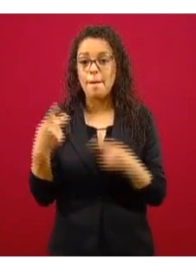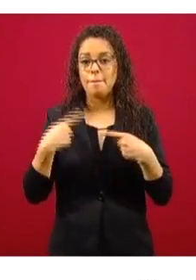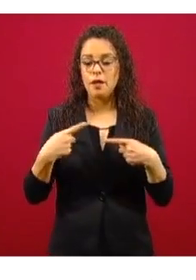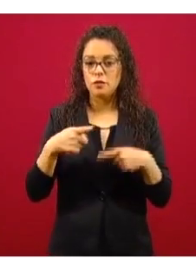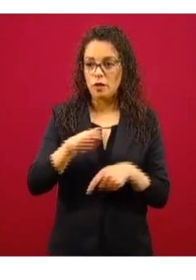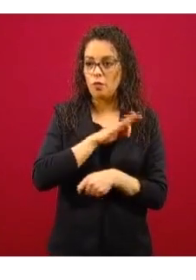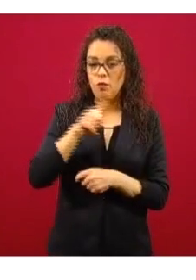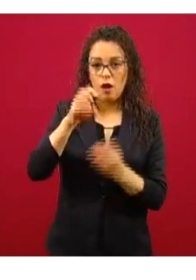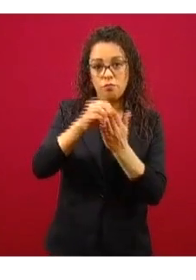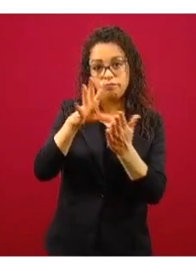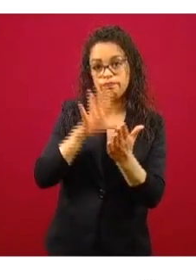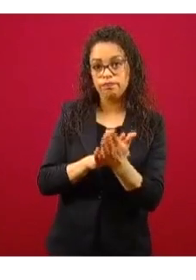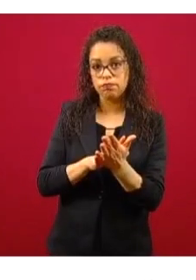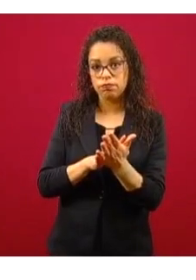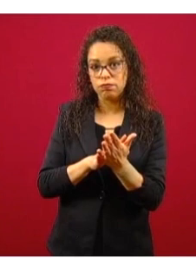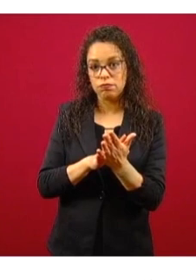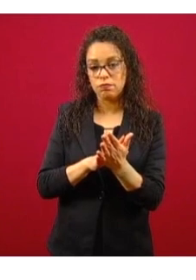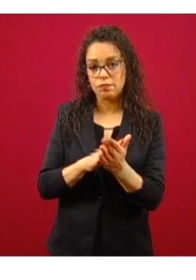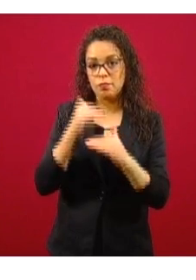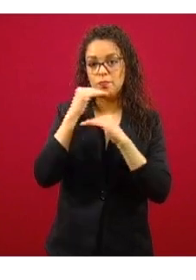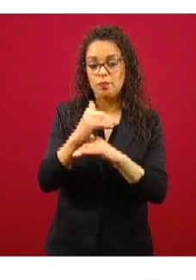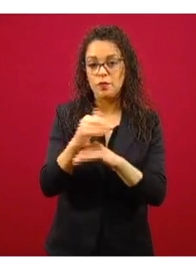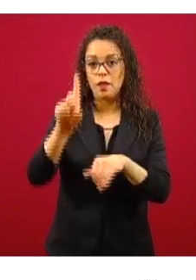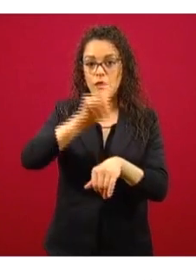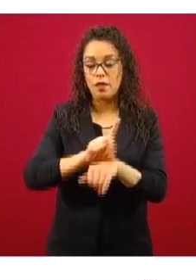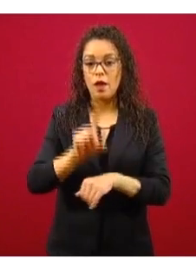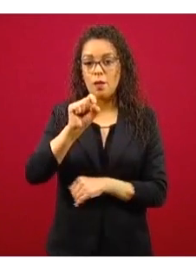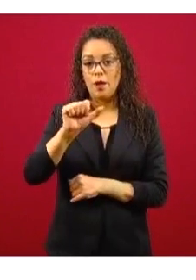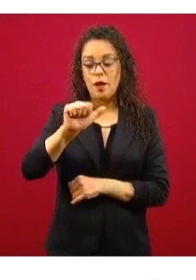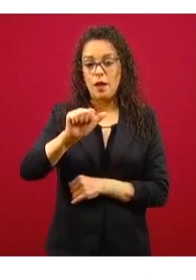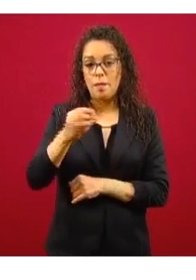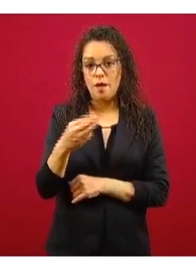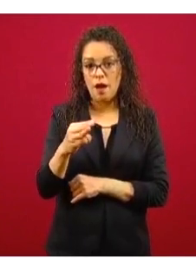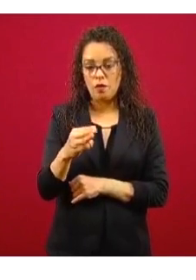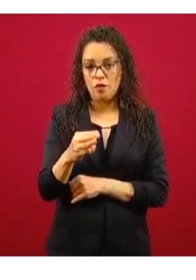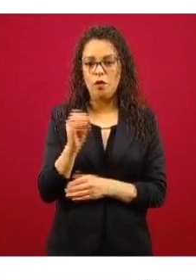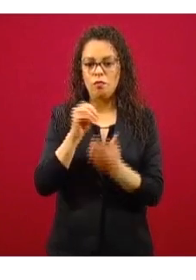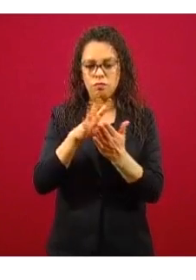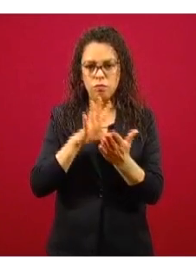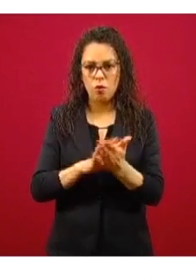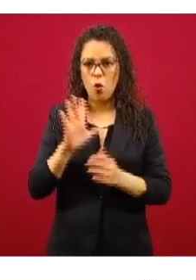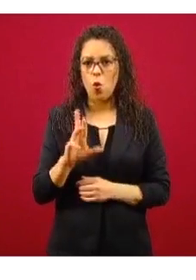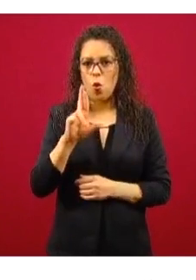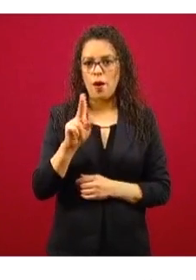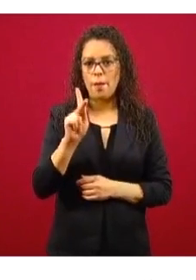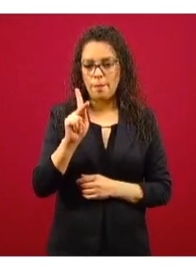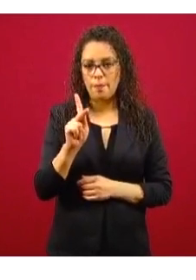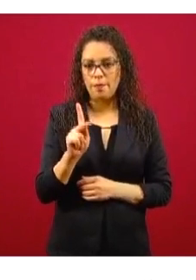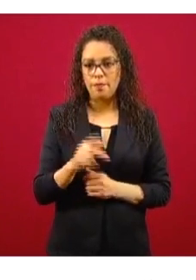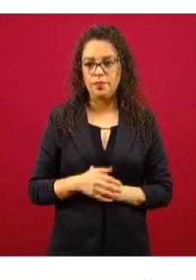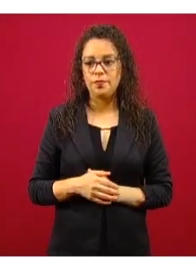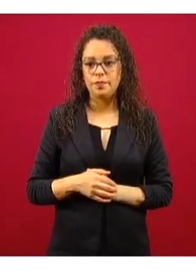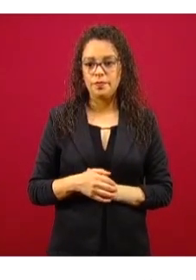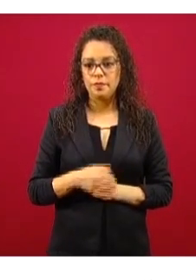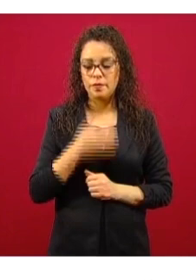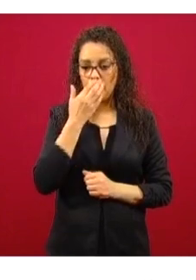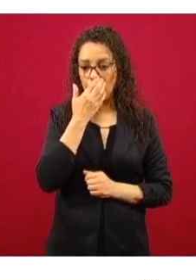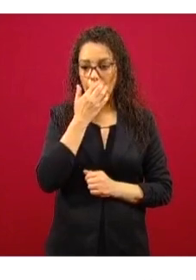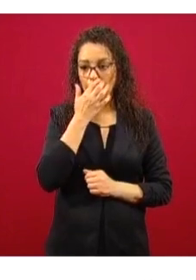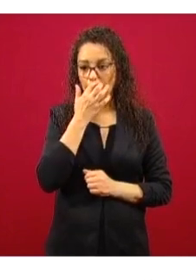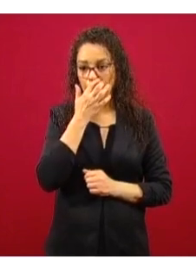registrar hasta el 26 de mayo. Con su CURP puede ingresar a cipenet.iste.gov